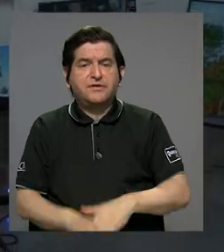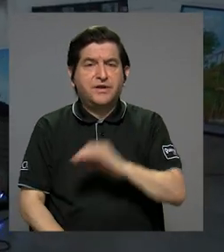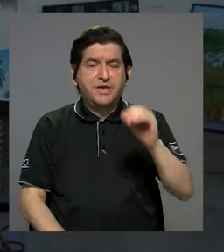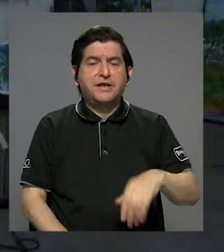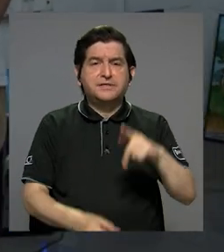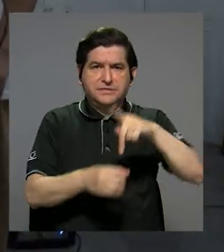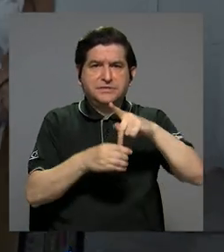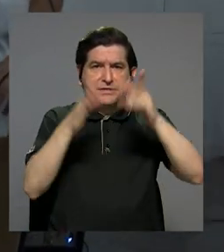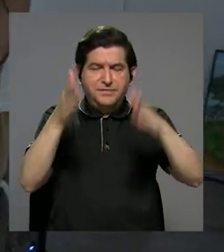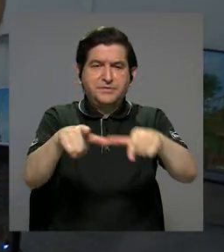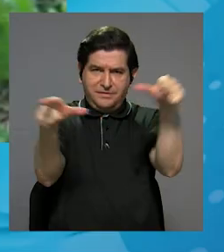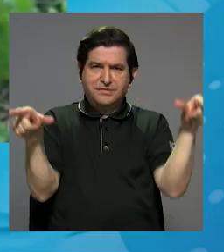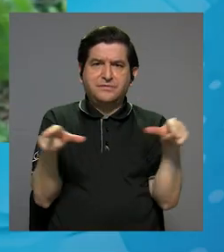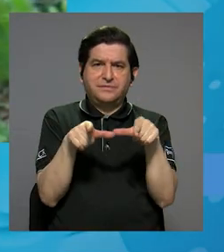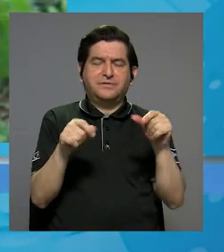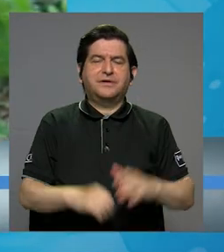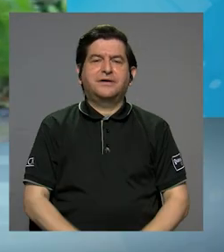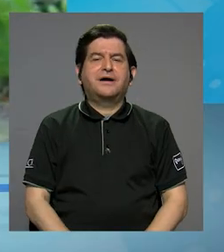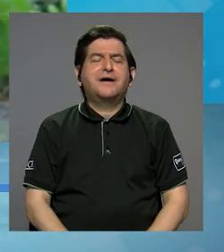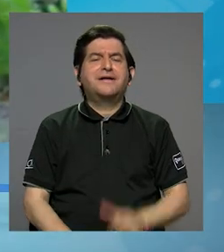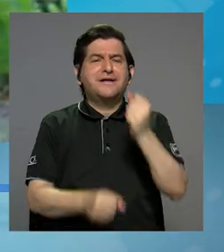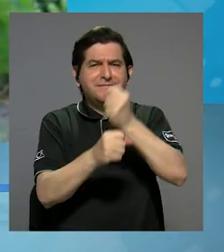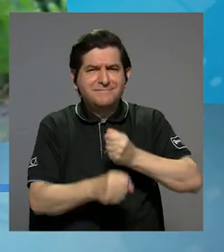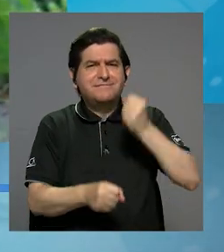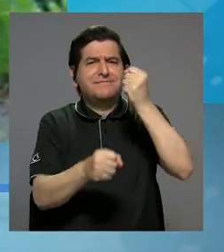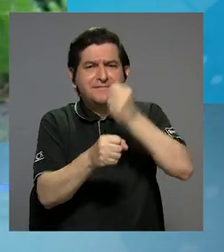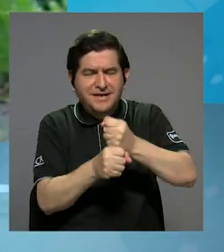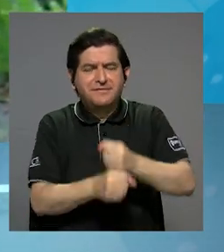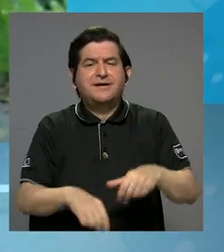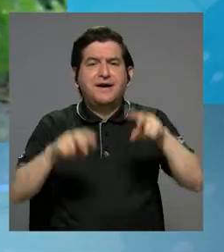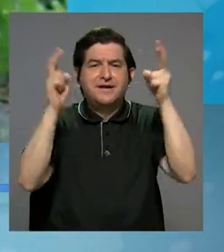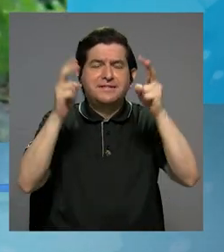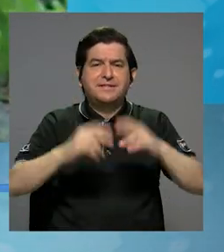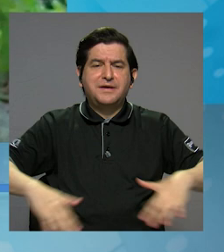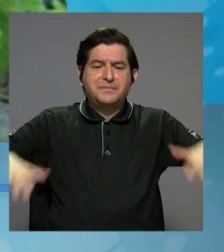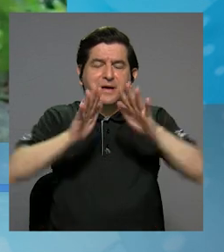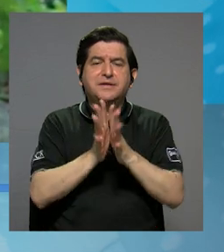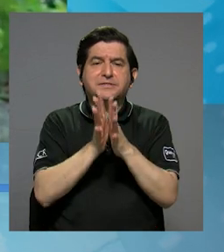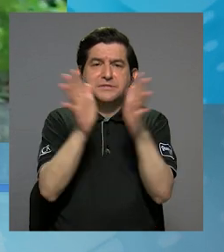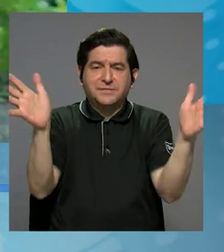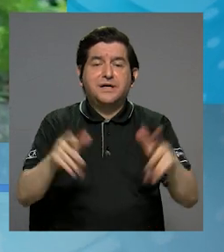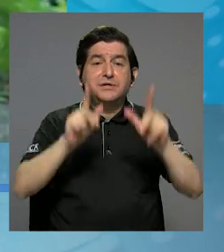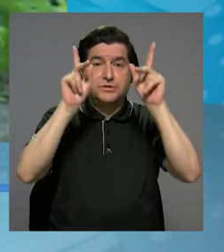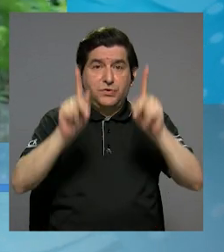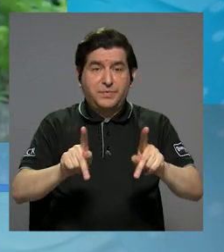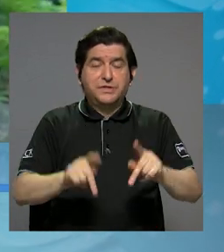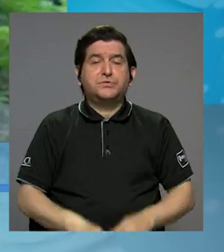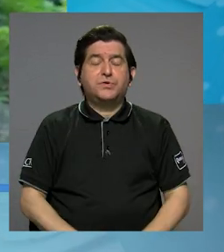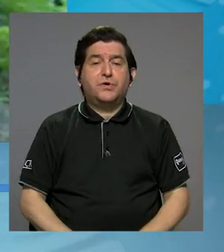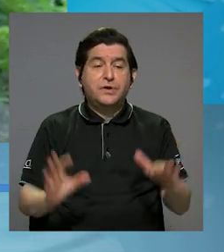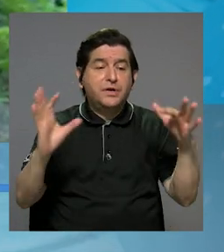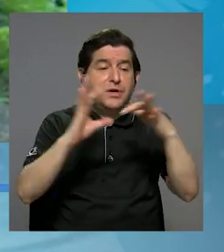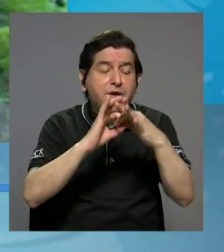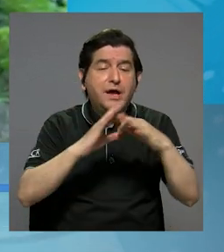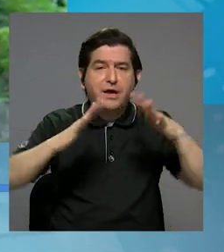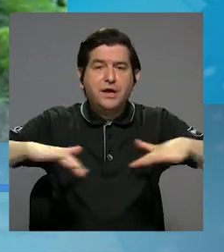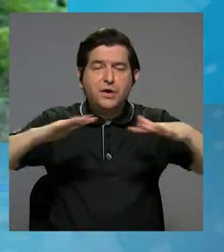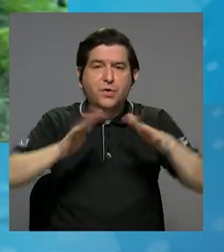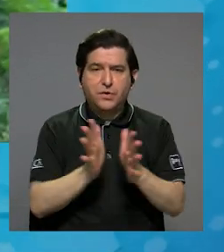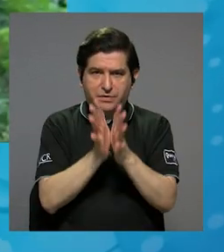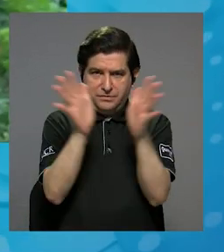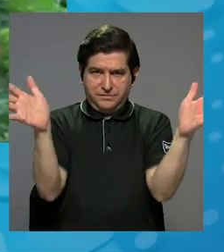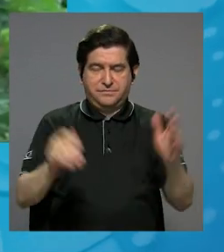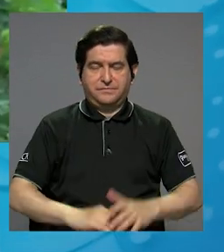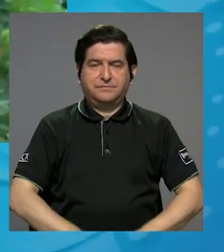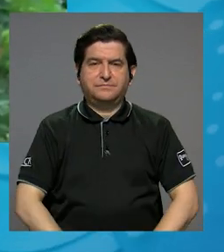y actores locales. Estamos trabajando el tema de espacio público y de cómo la gente se vincula con sus espacios públicos,